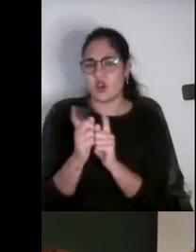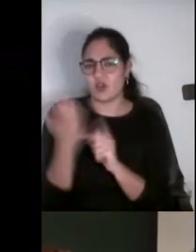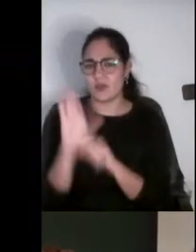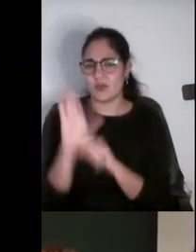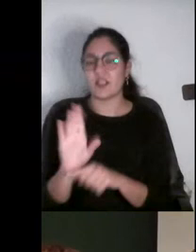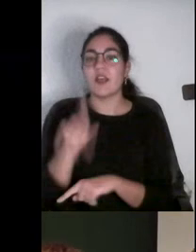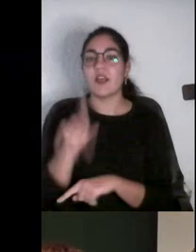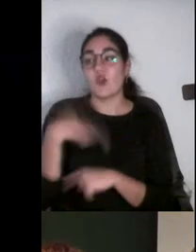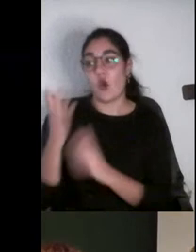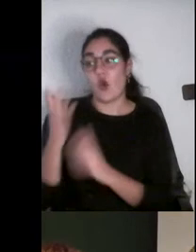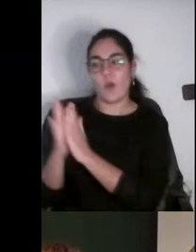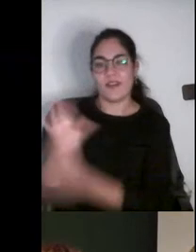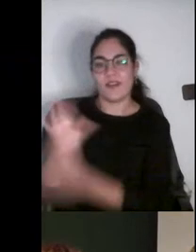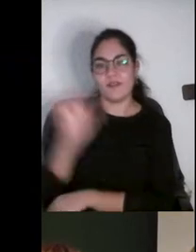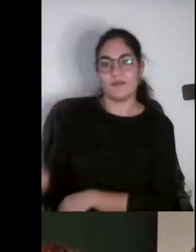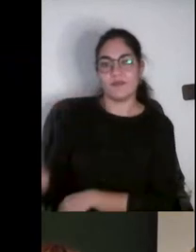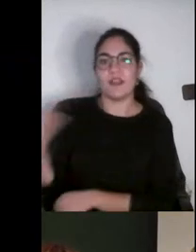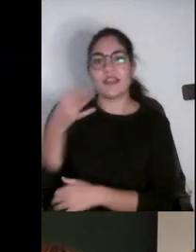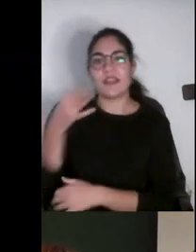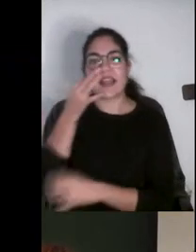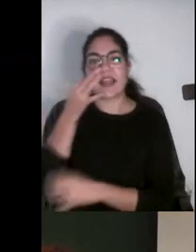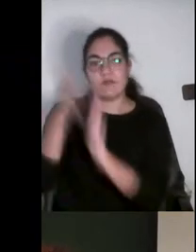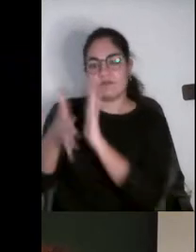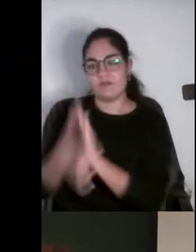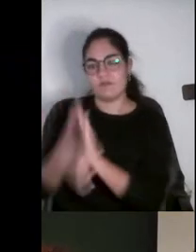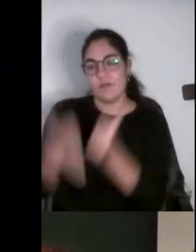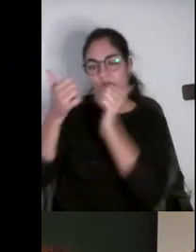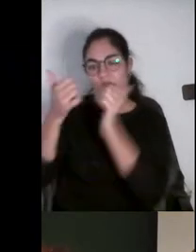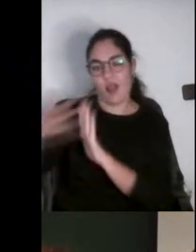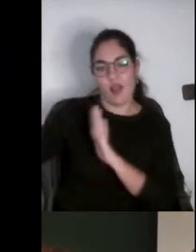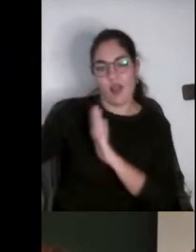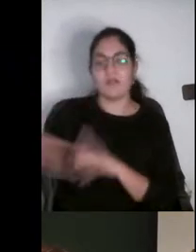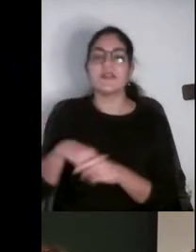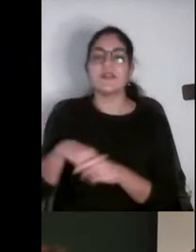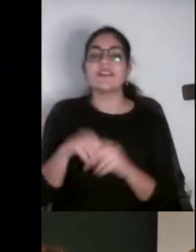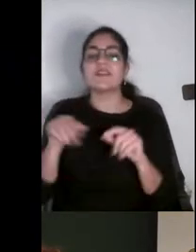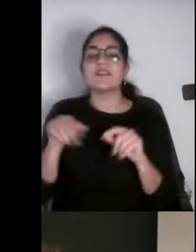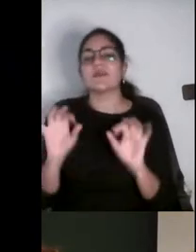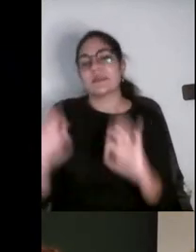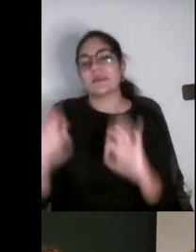que realmente va a ser la exposición más alineada con el alcance de las jornadas de hoy.